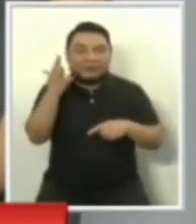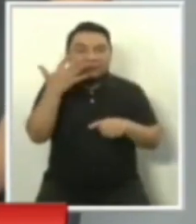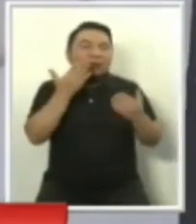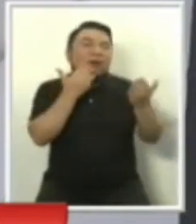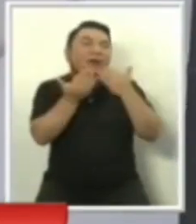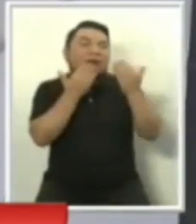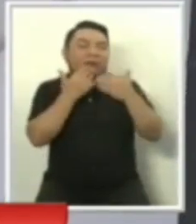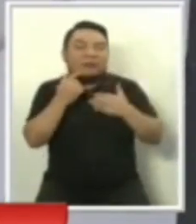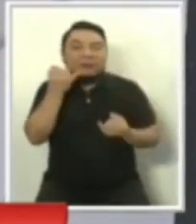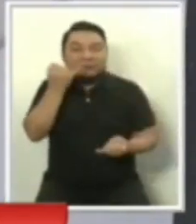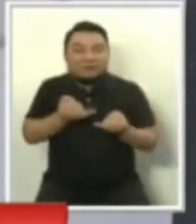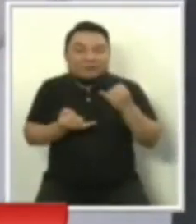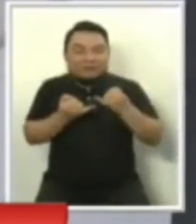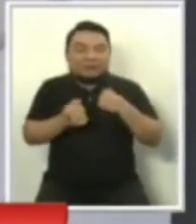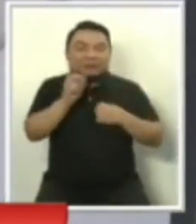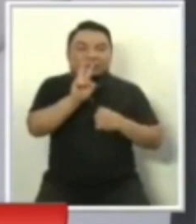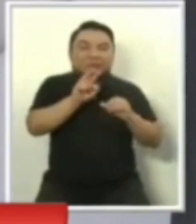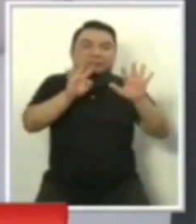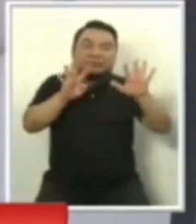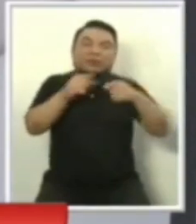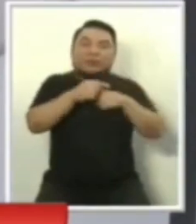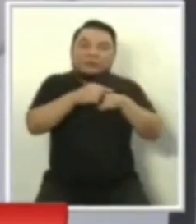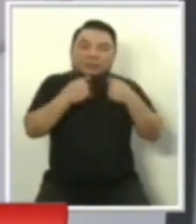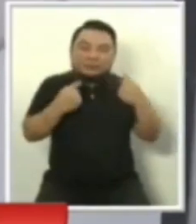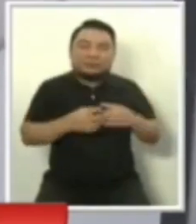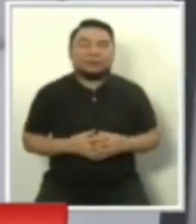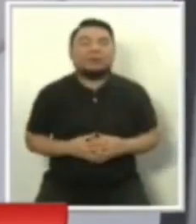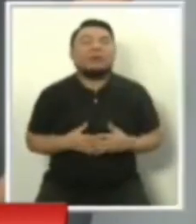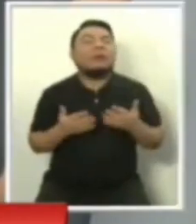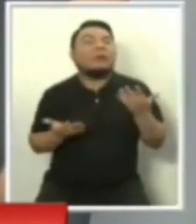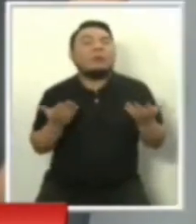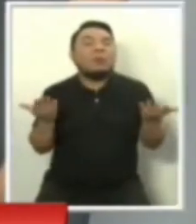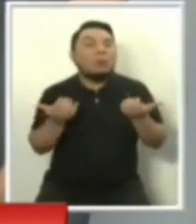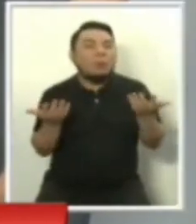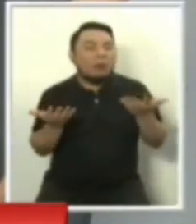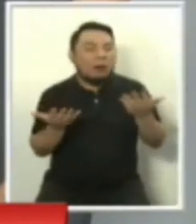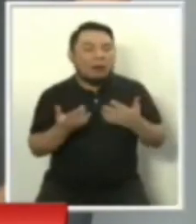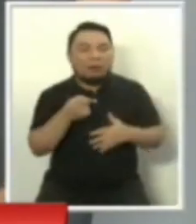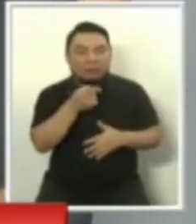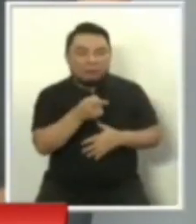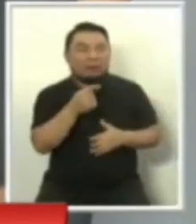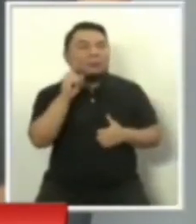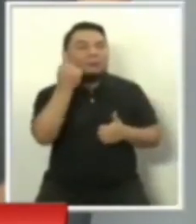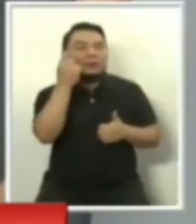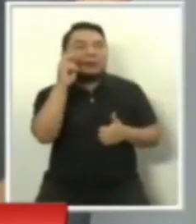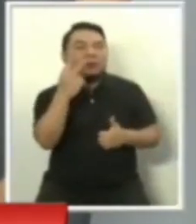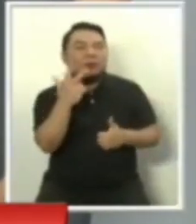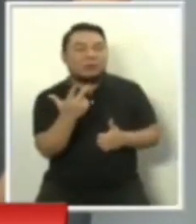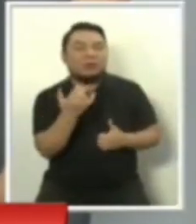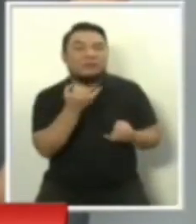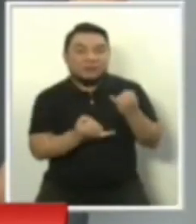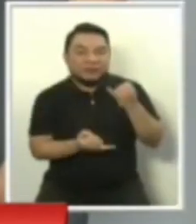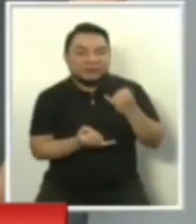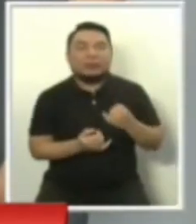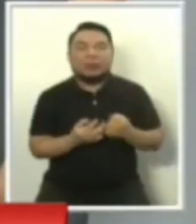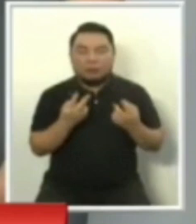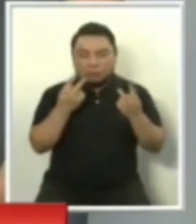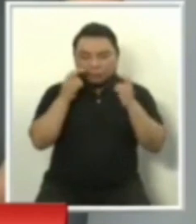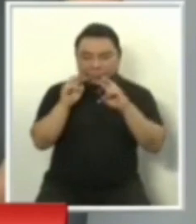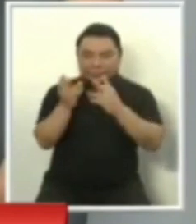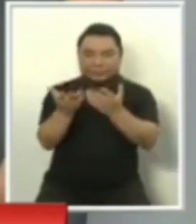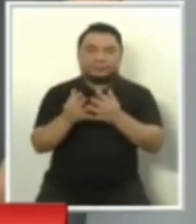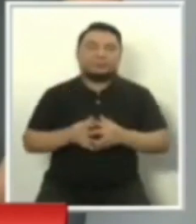debate del 29 de marzo. ¿Cuál será el orden de estas intervenciones finales? Vamos a conocerlo ahora mismo.